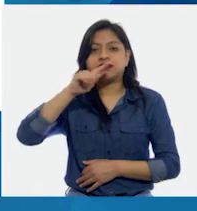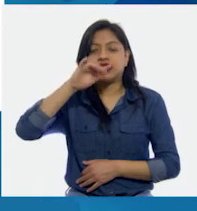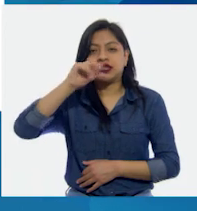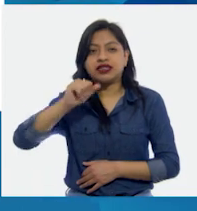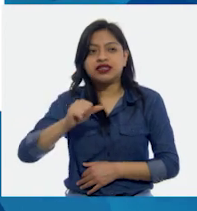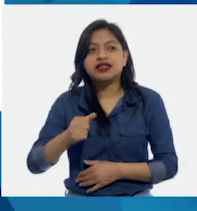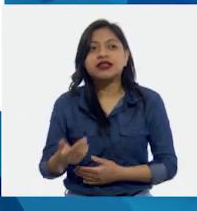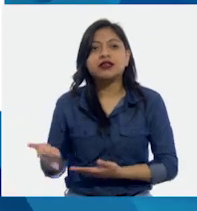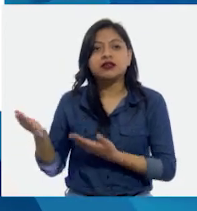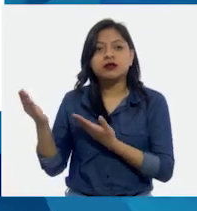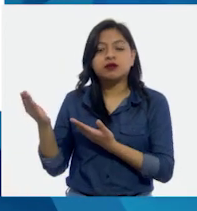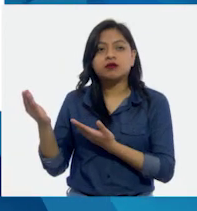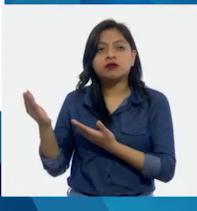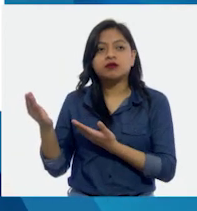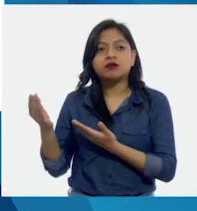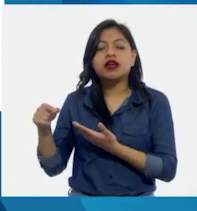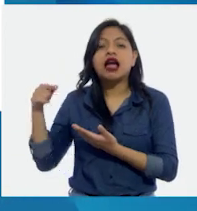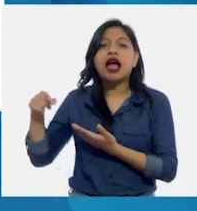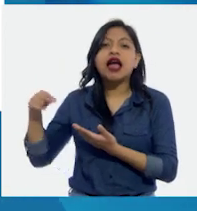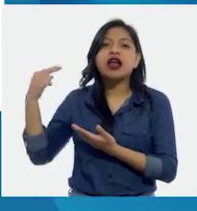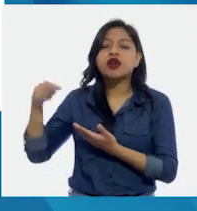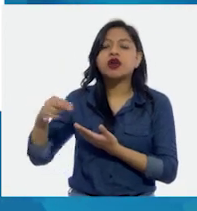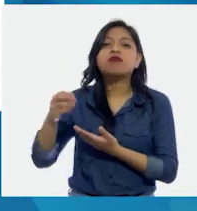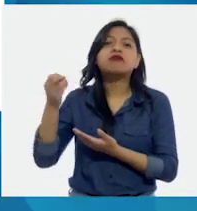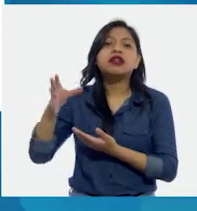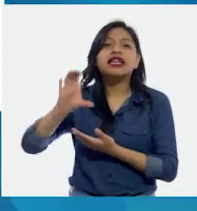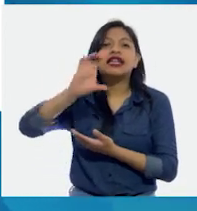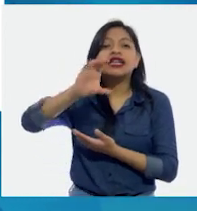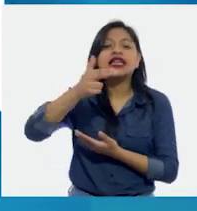Aquí de Carriño le decimos la chismática.